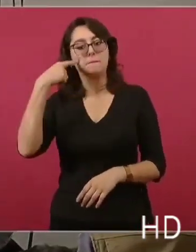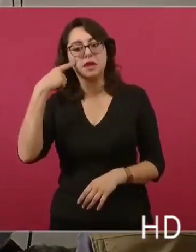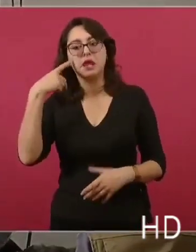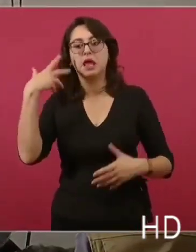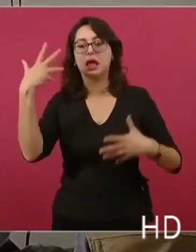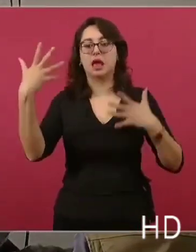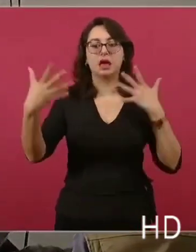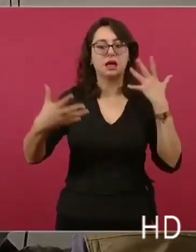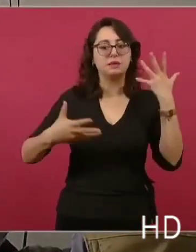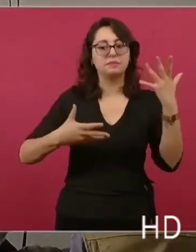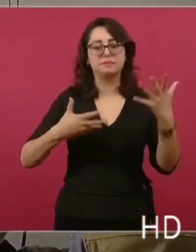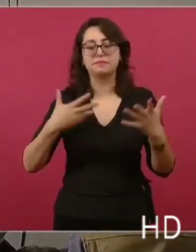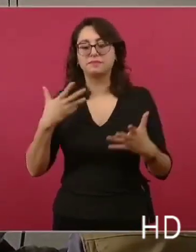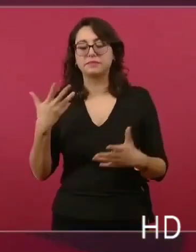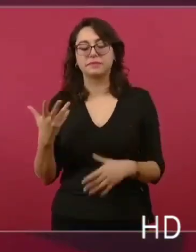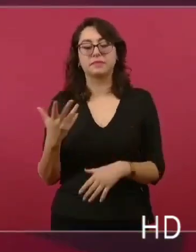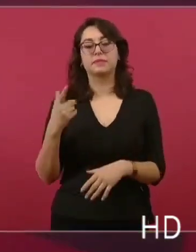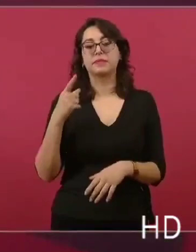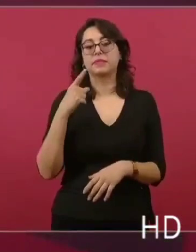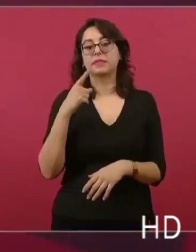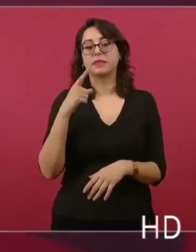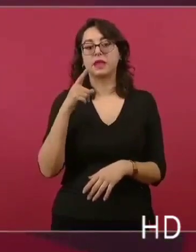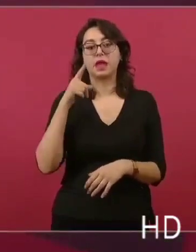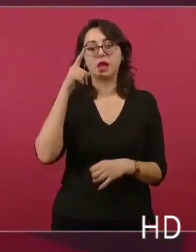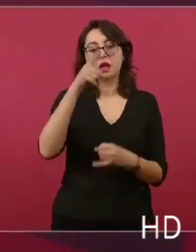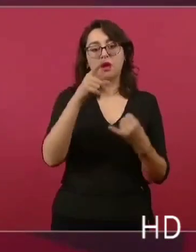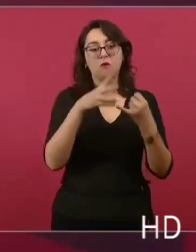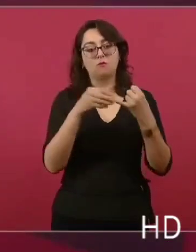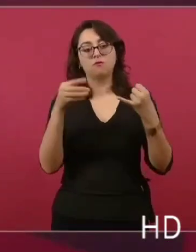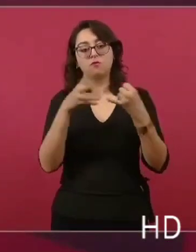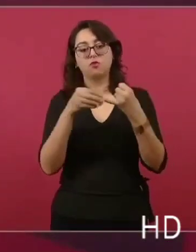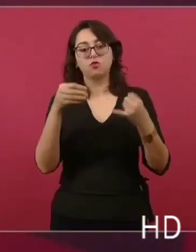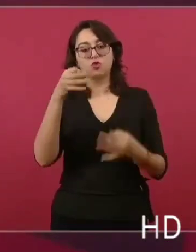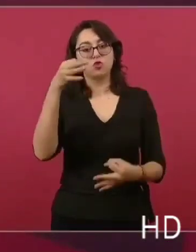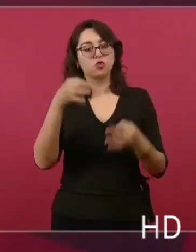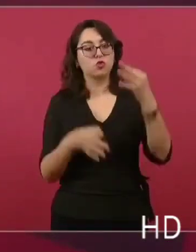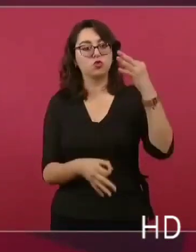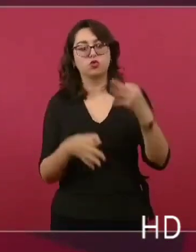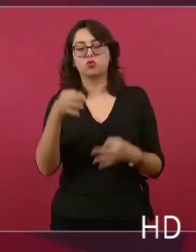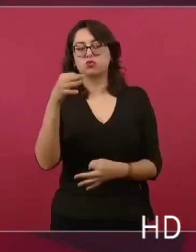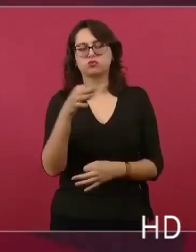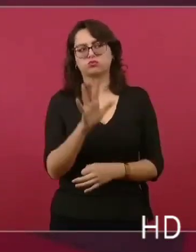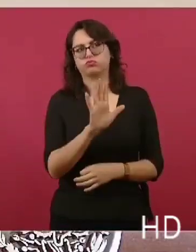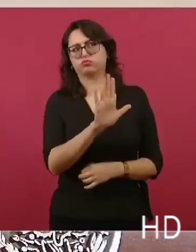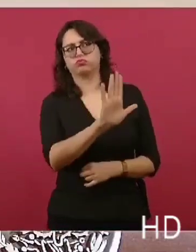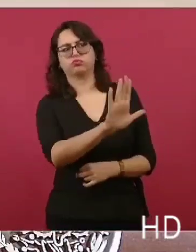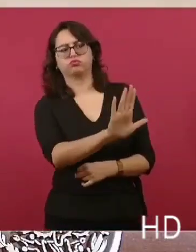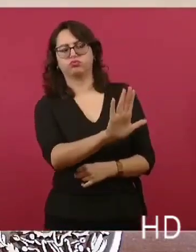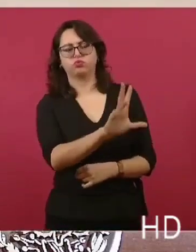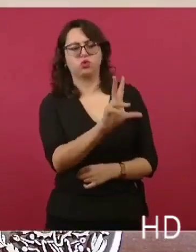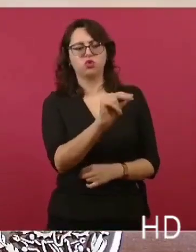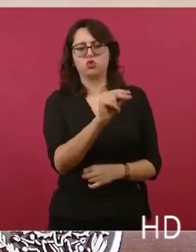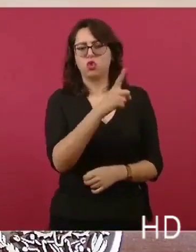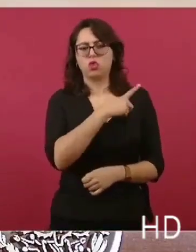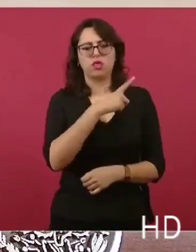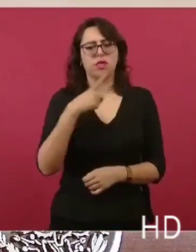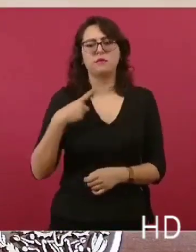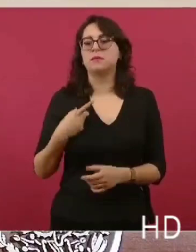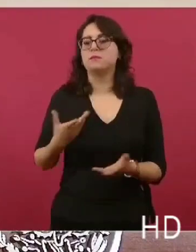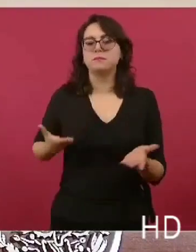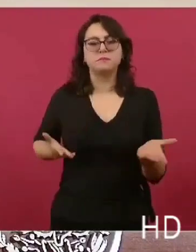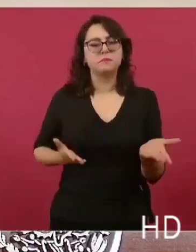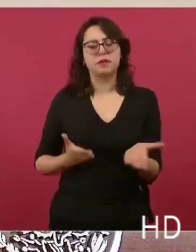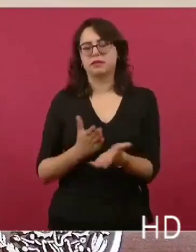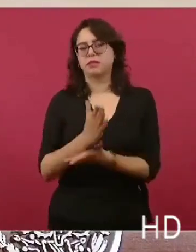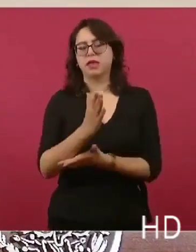de Estados Unidos, de Florida, no tenía capacidad jurídica para